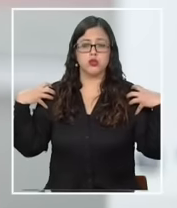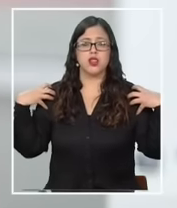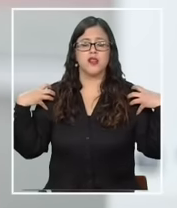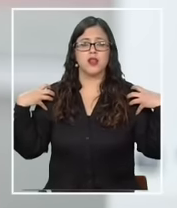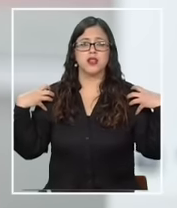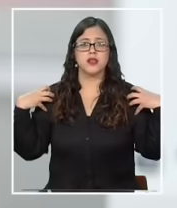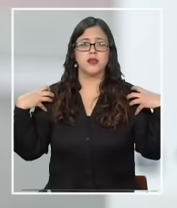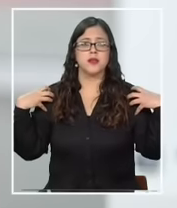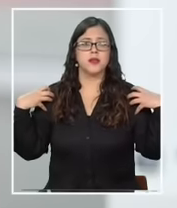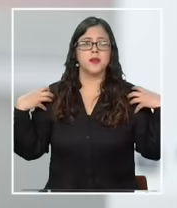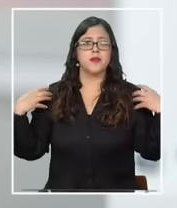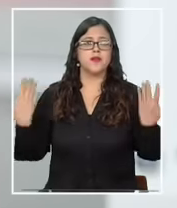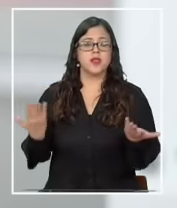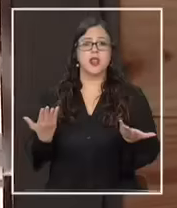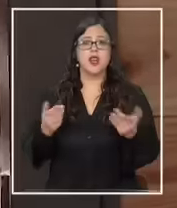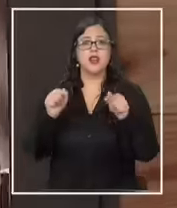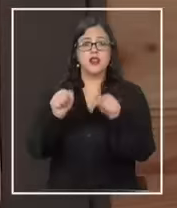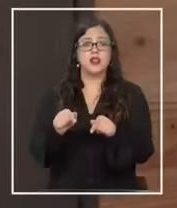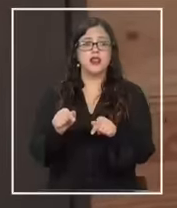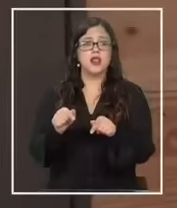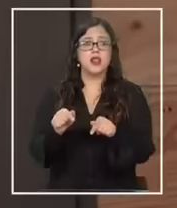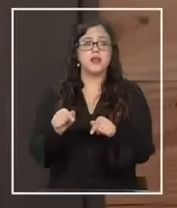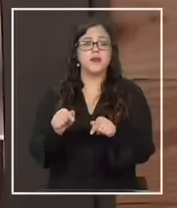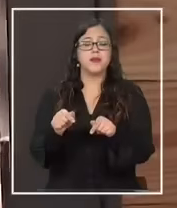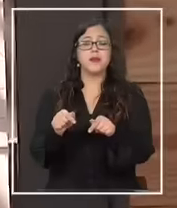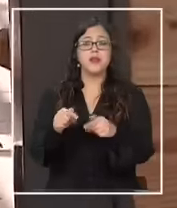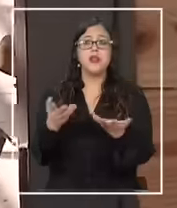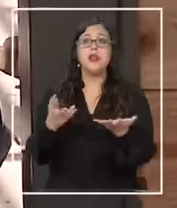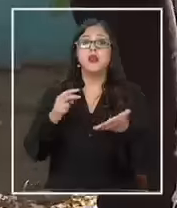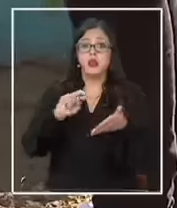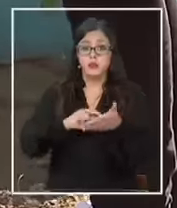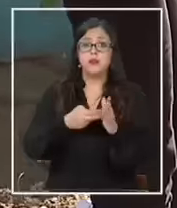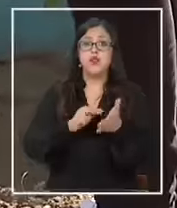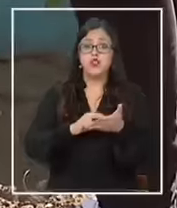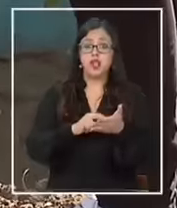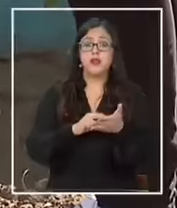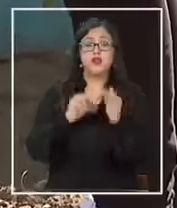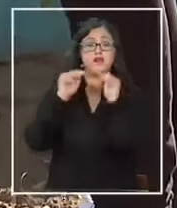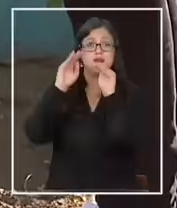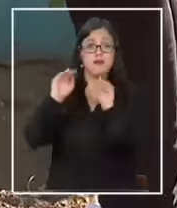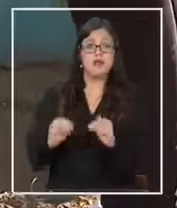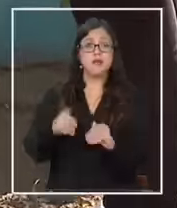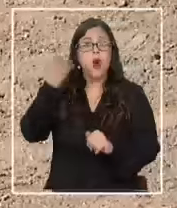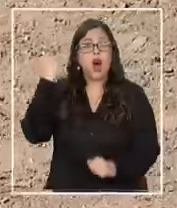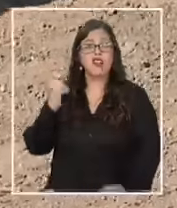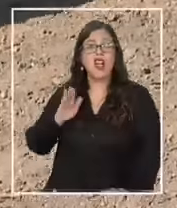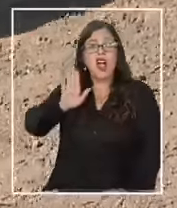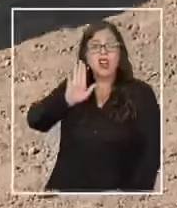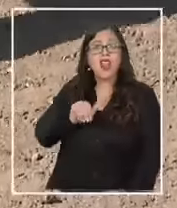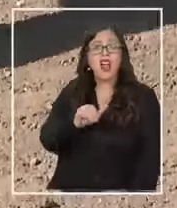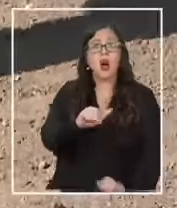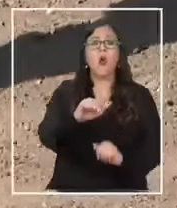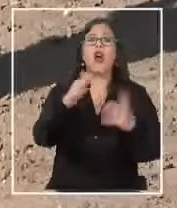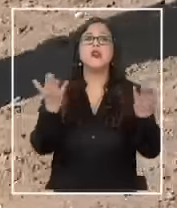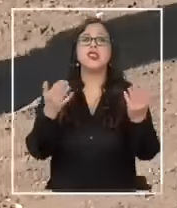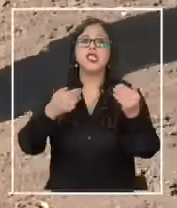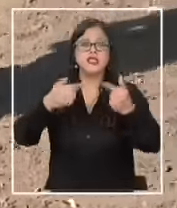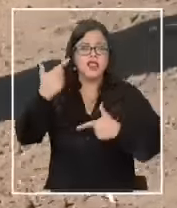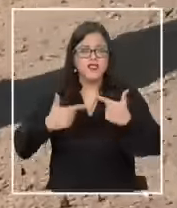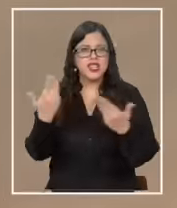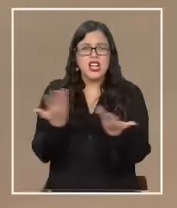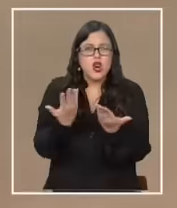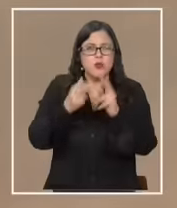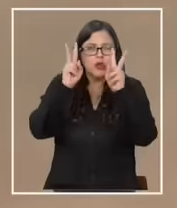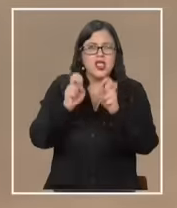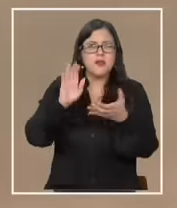dentro de la unidad educativa polémico caso que se suma a lo ocurrido en Talcahuano y que abre el debate sobre cómo abordar los